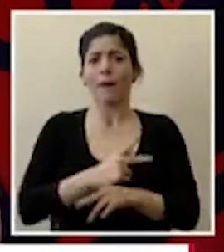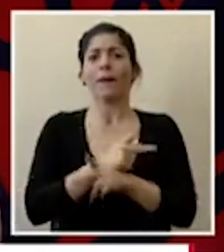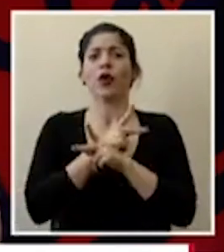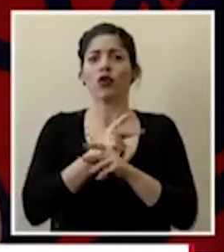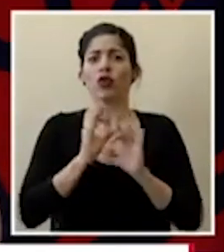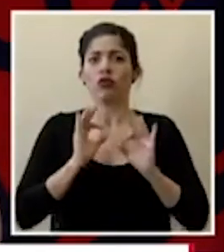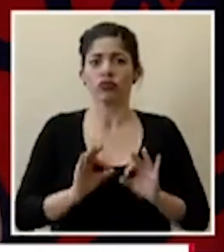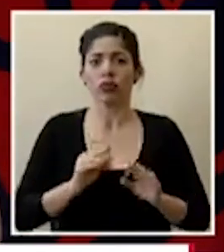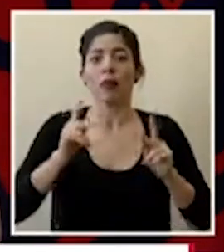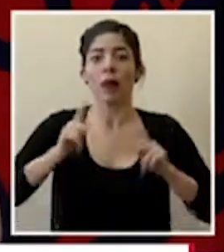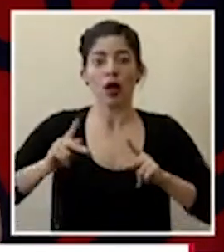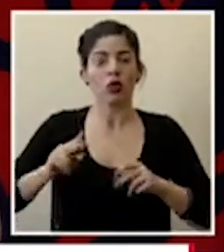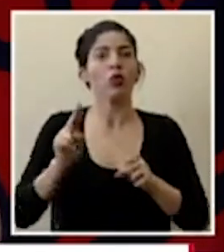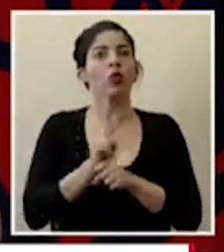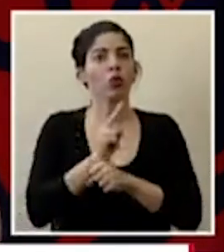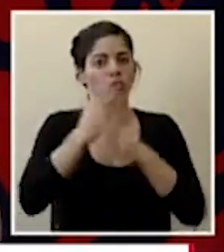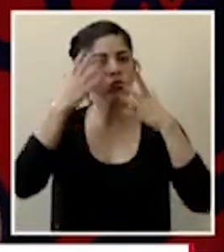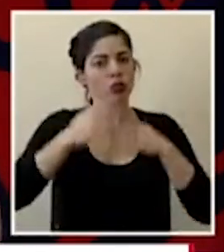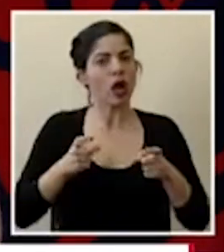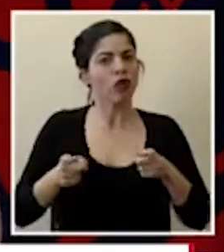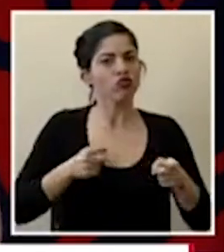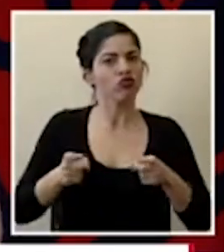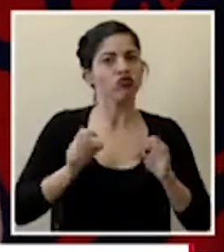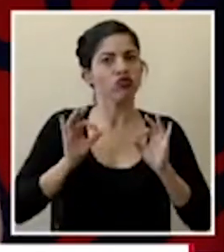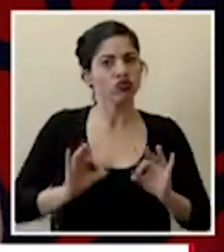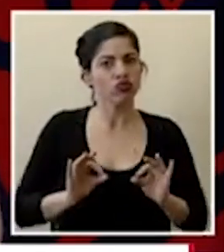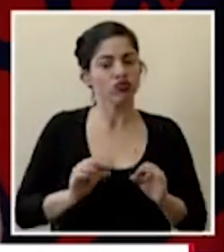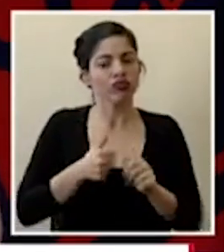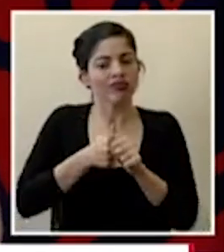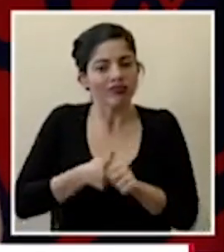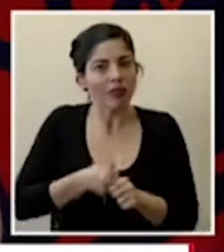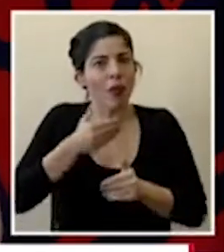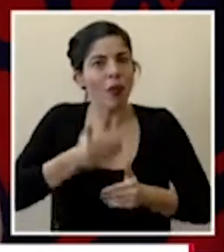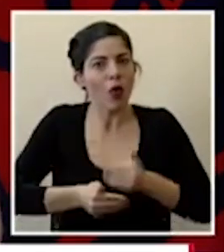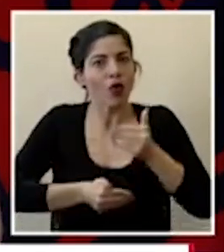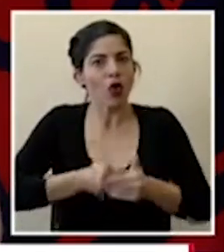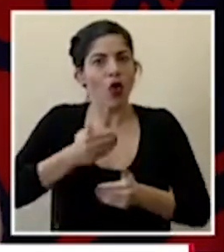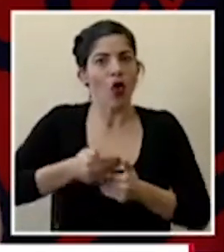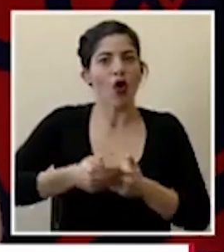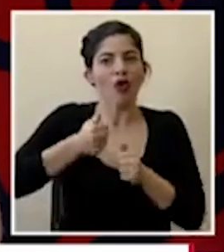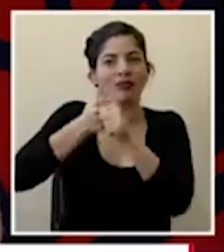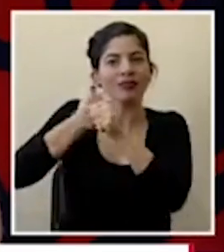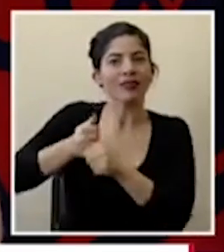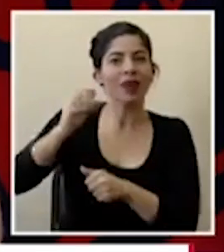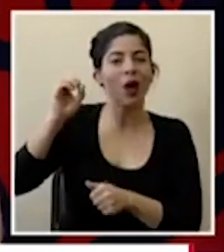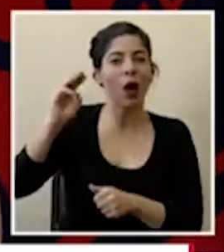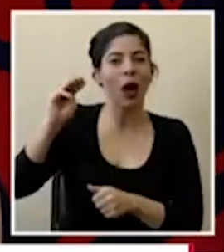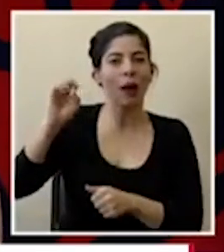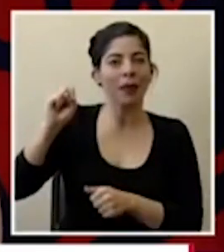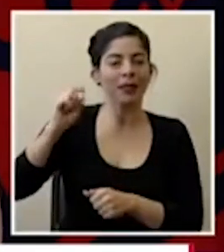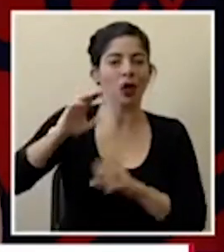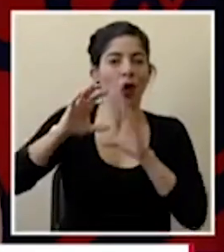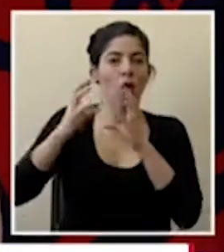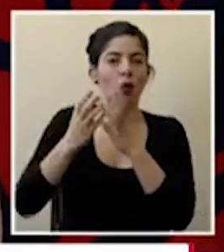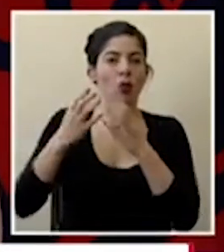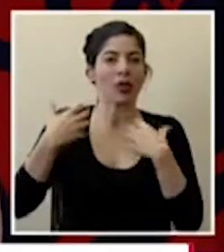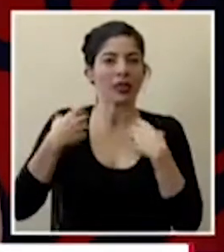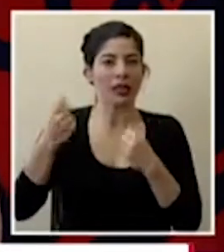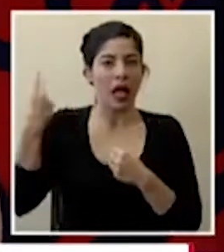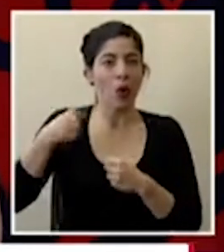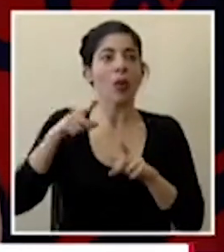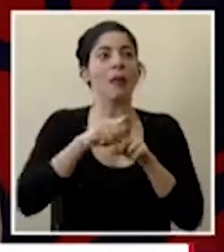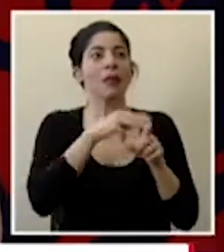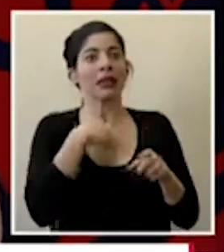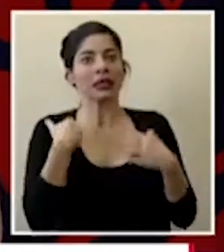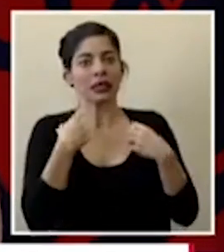el personal lo está utilizando de una forma racional en base a los protocolos que establece la organización mundial de la salud y que establece también el ministerio de salud